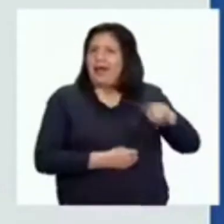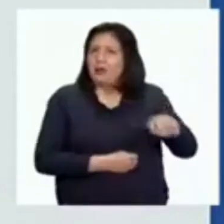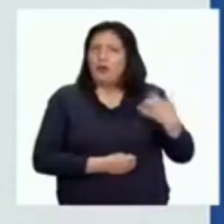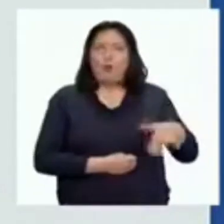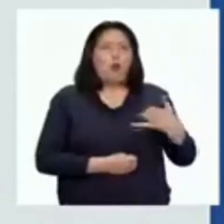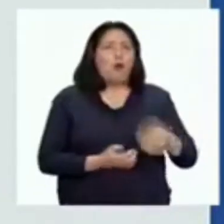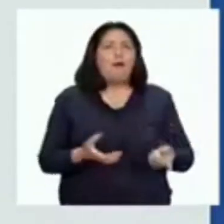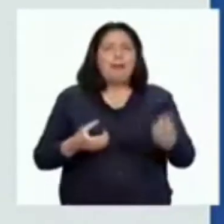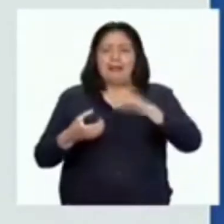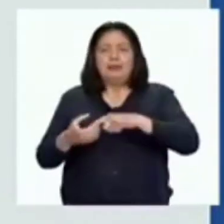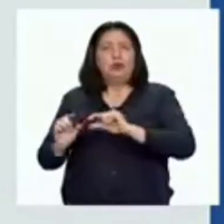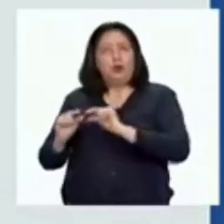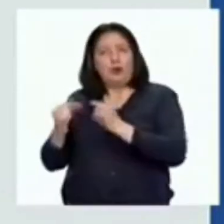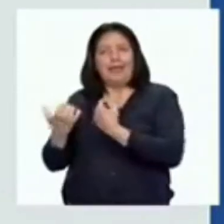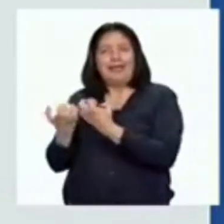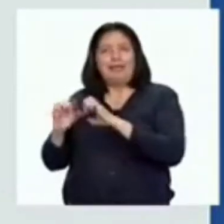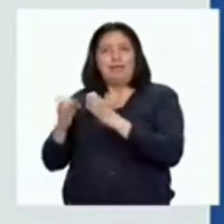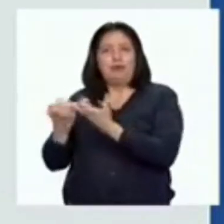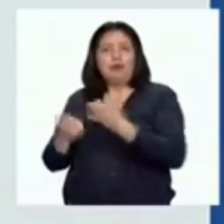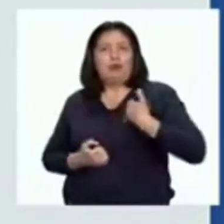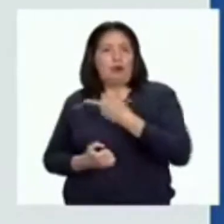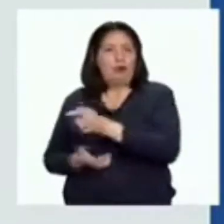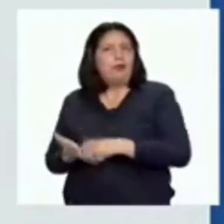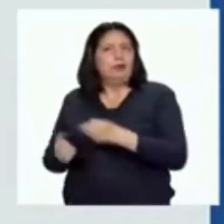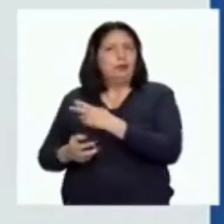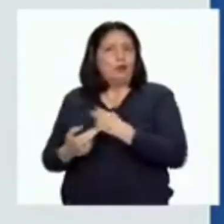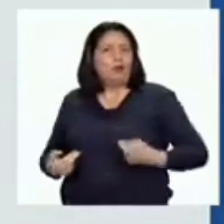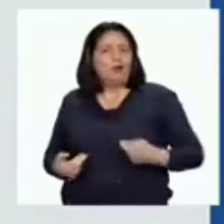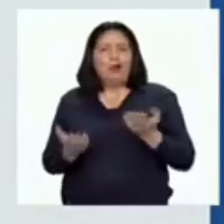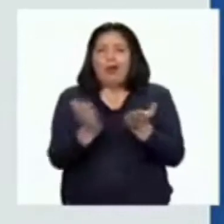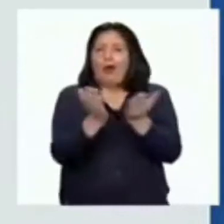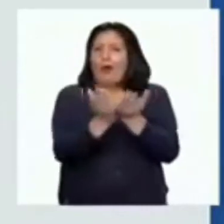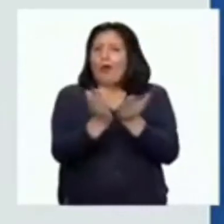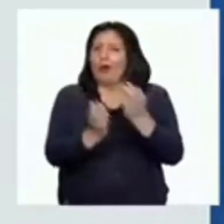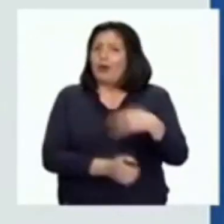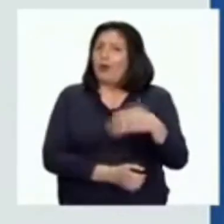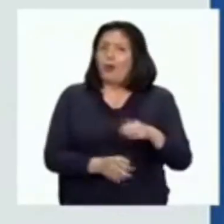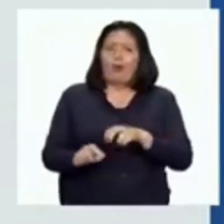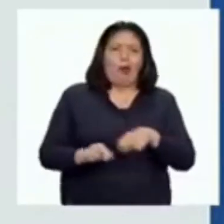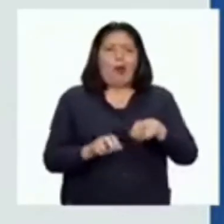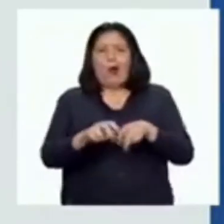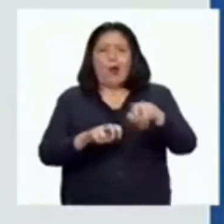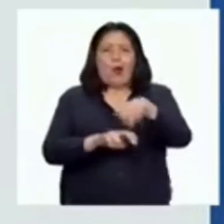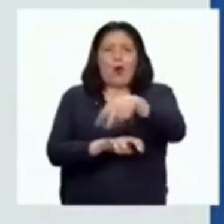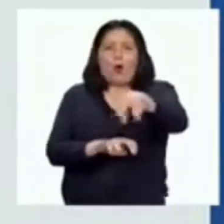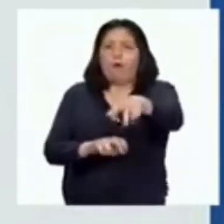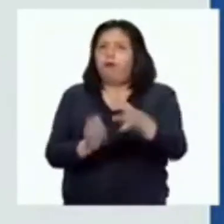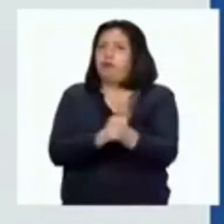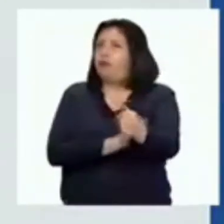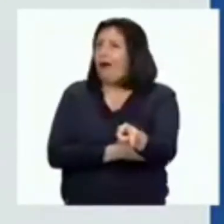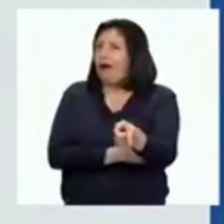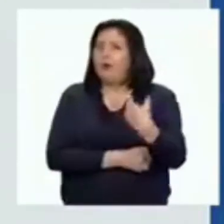la selección de juveniles de Huancabílica y en su colegio destacaba por su habilidad de llevarse a quien se pusiera en su camino.